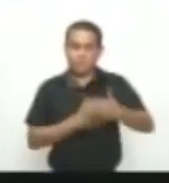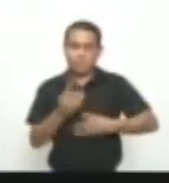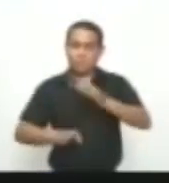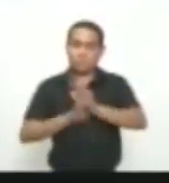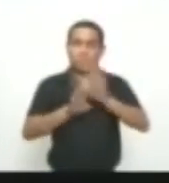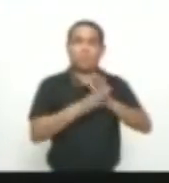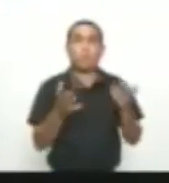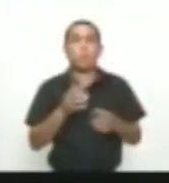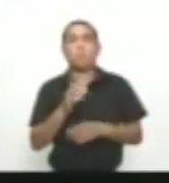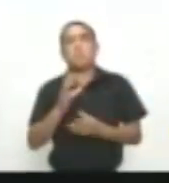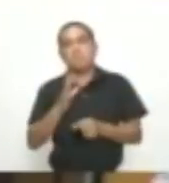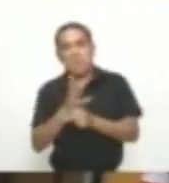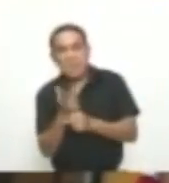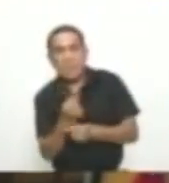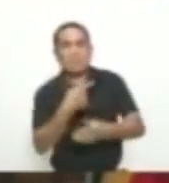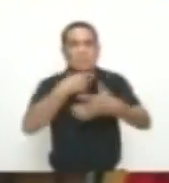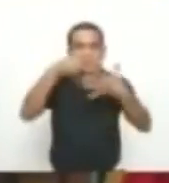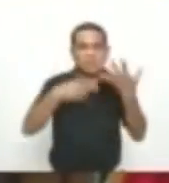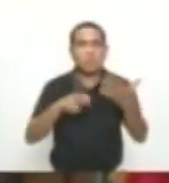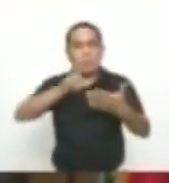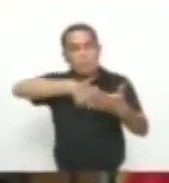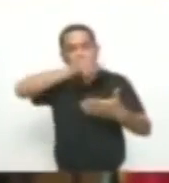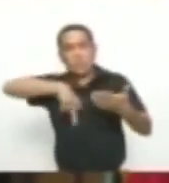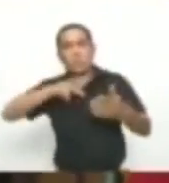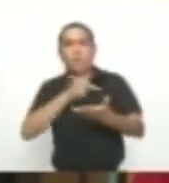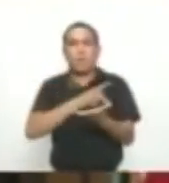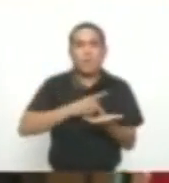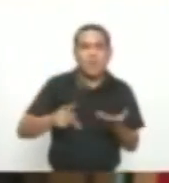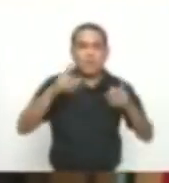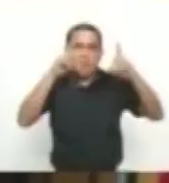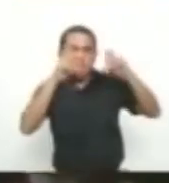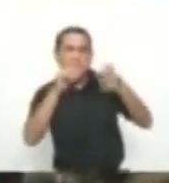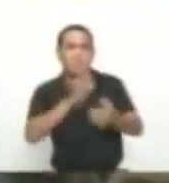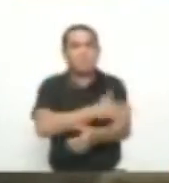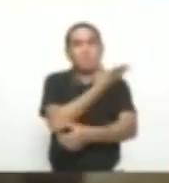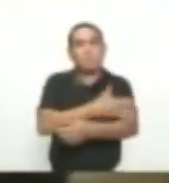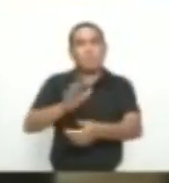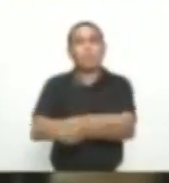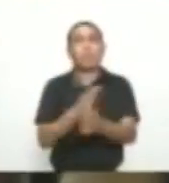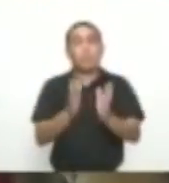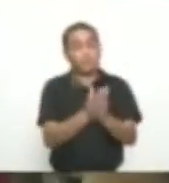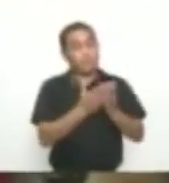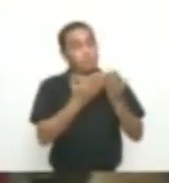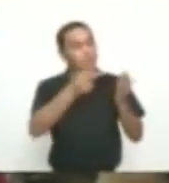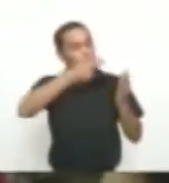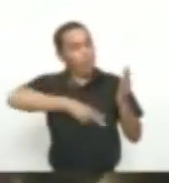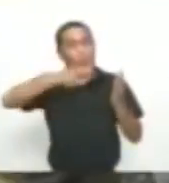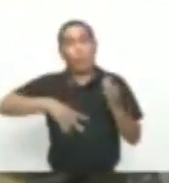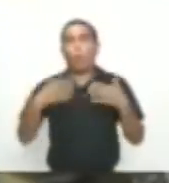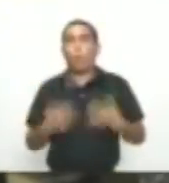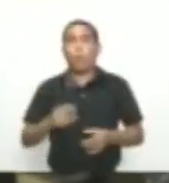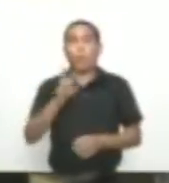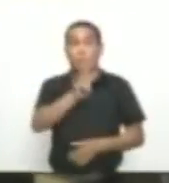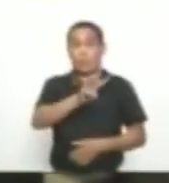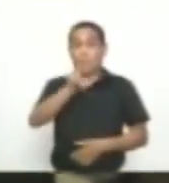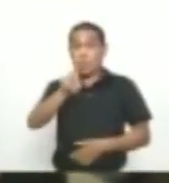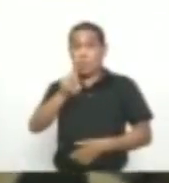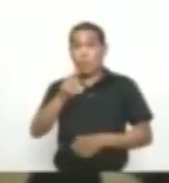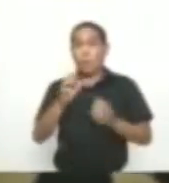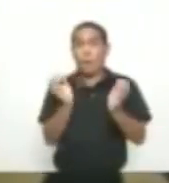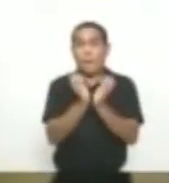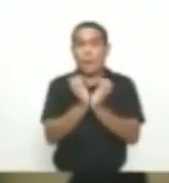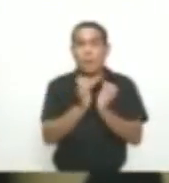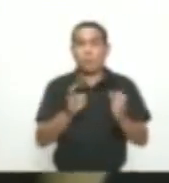Artística En disciplinas Como la pintura Danza Fotografía Música Y literatura Hasta el 31 de mayo Estarán abiertas Las